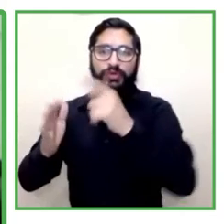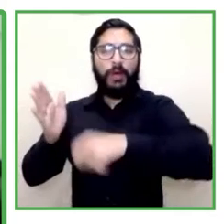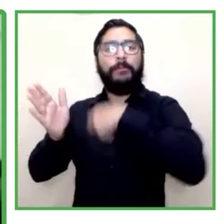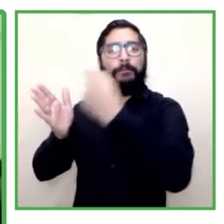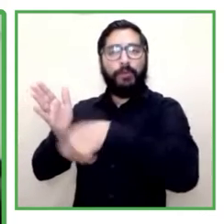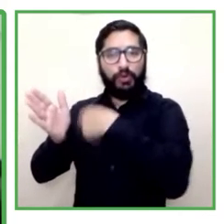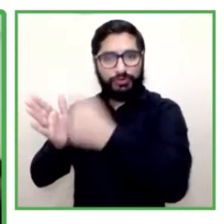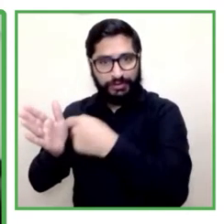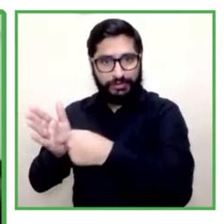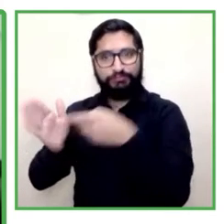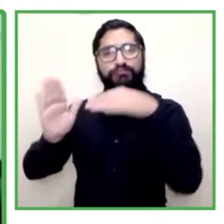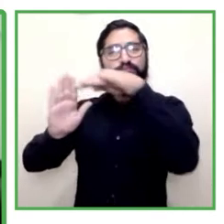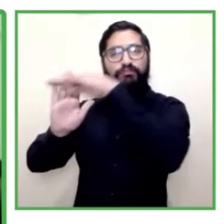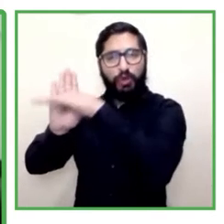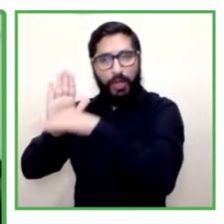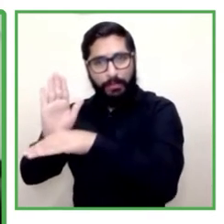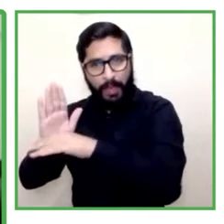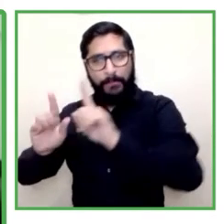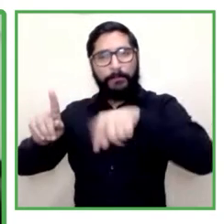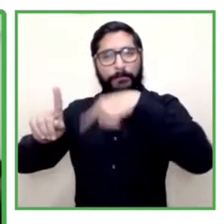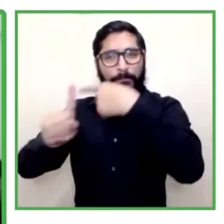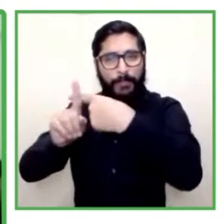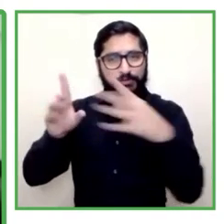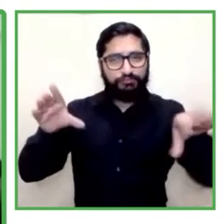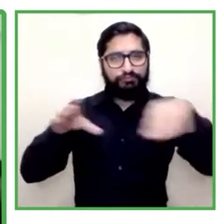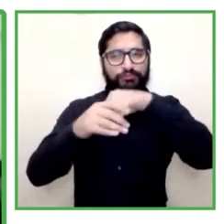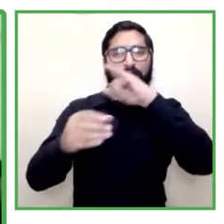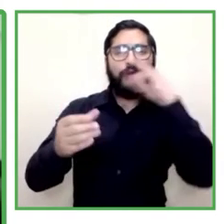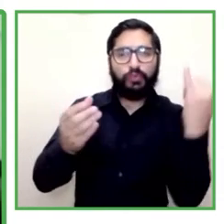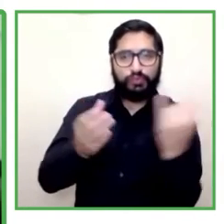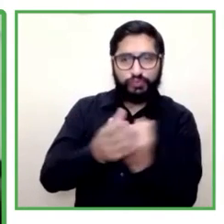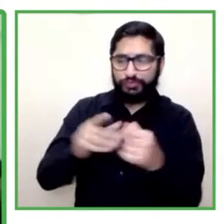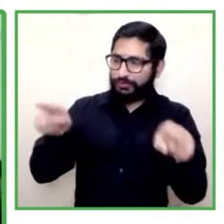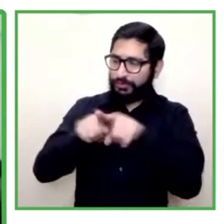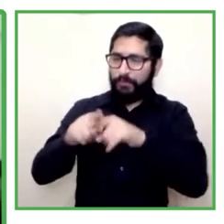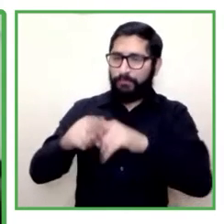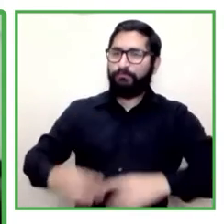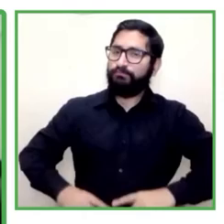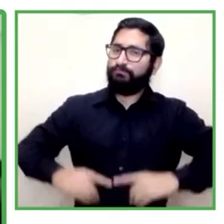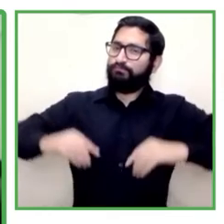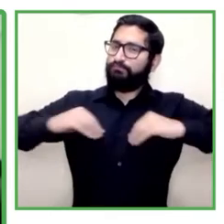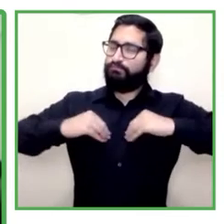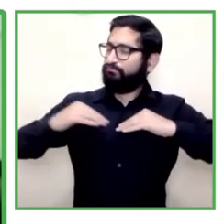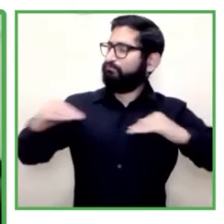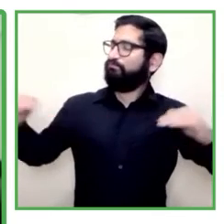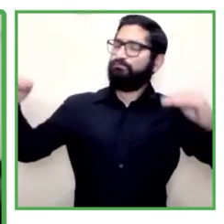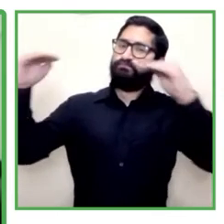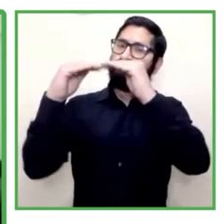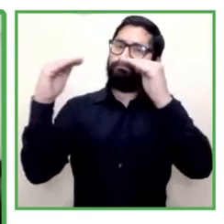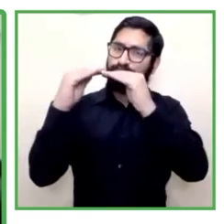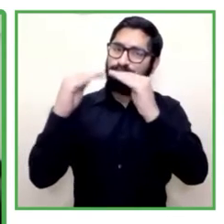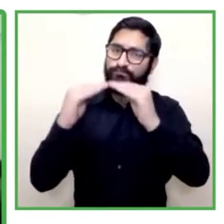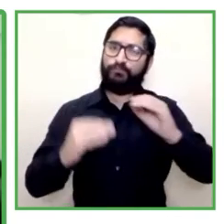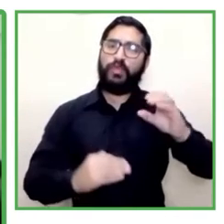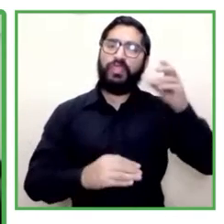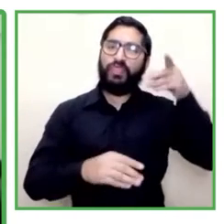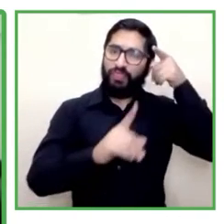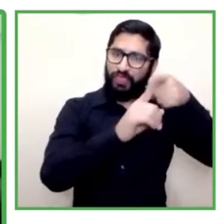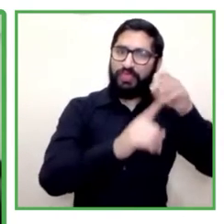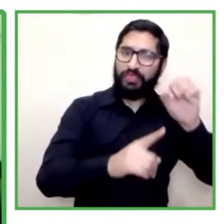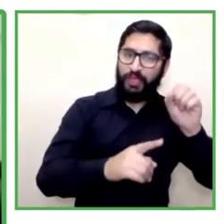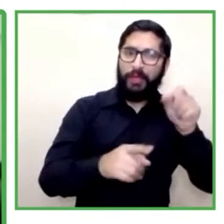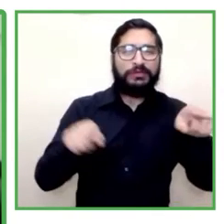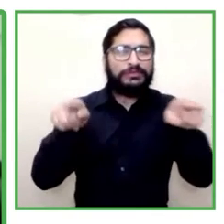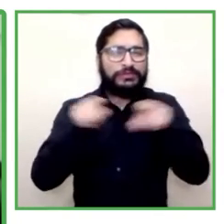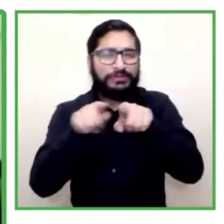se plantea como unas líneas de acción en el desarrollo de capacidades y saberes que habiliten a los profesionales